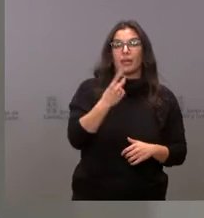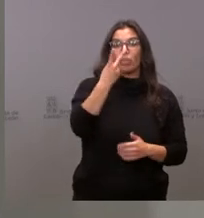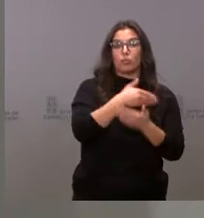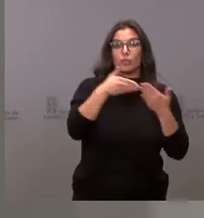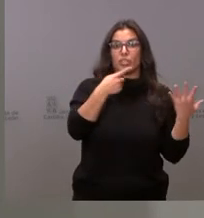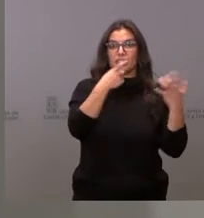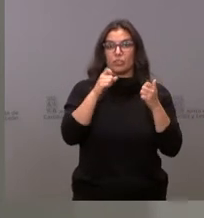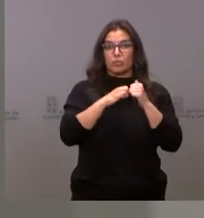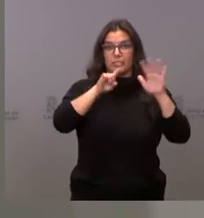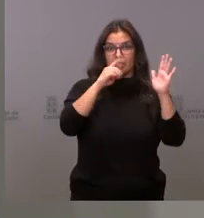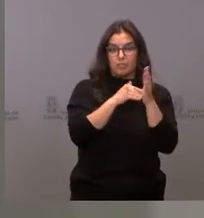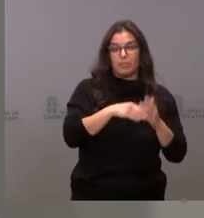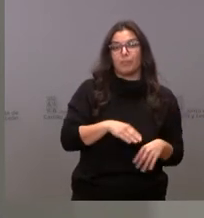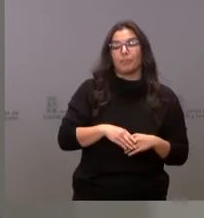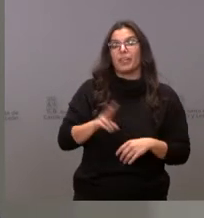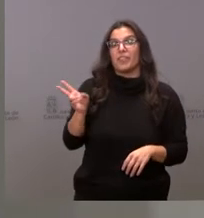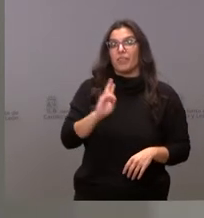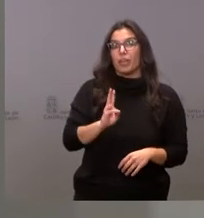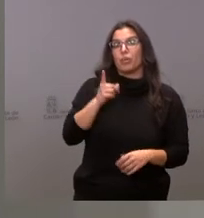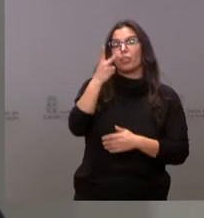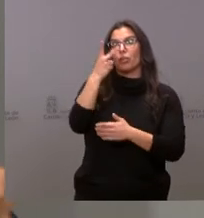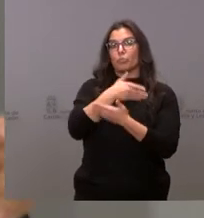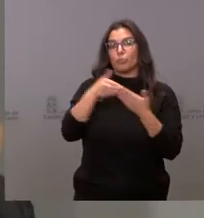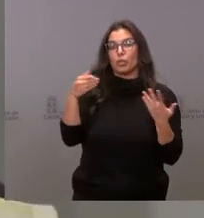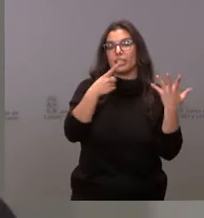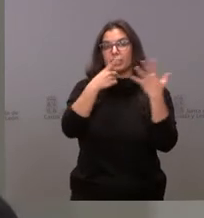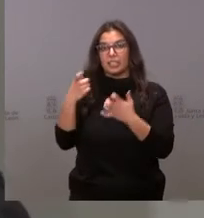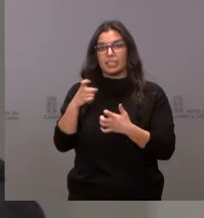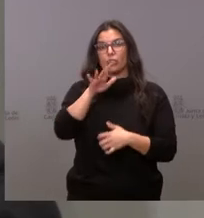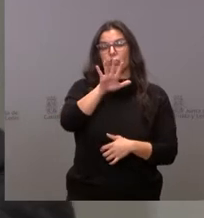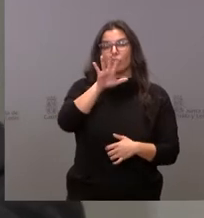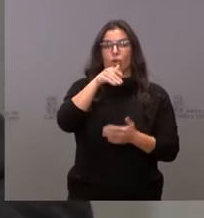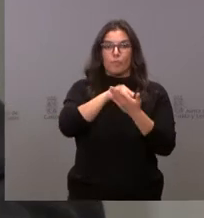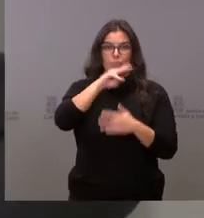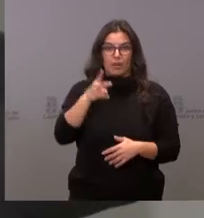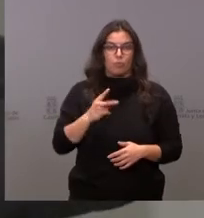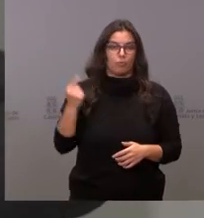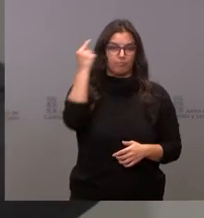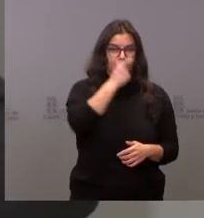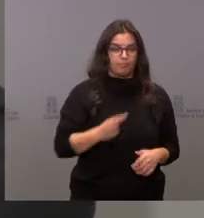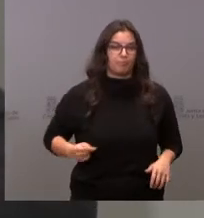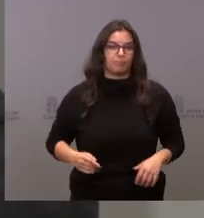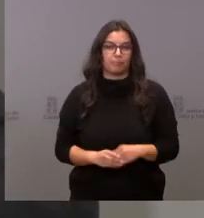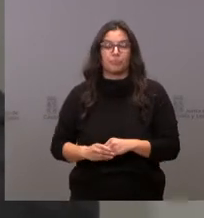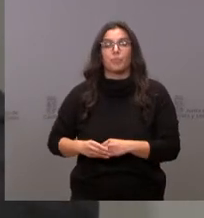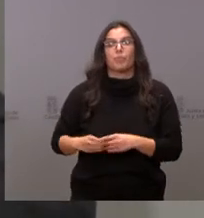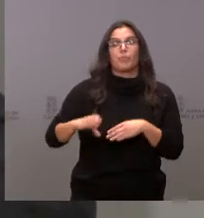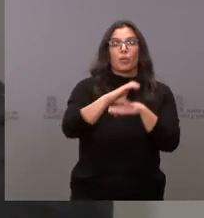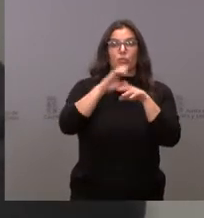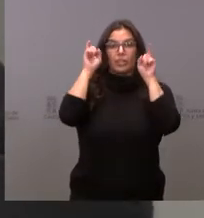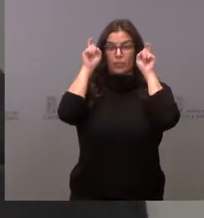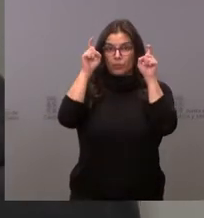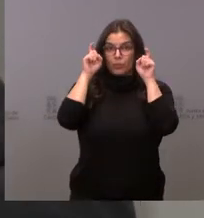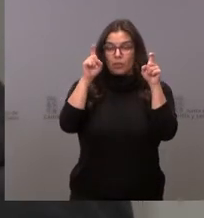.626.000 y la de Valladolid 2.605.000 euros. La Consejería de